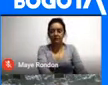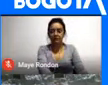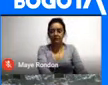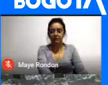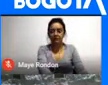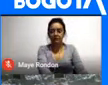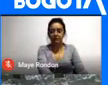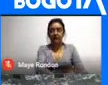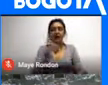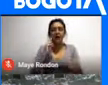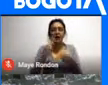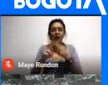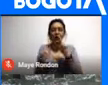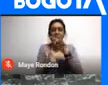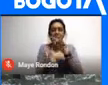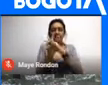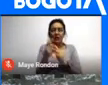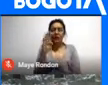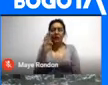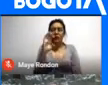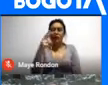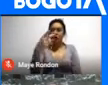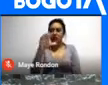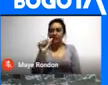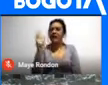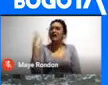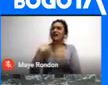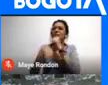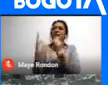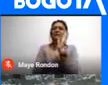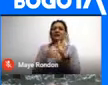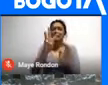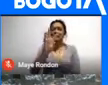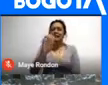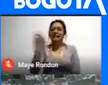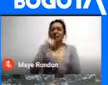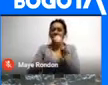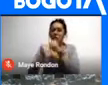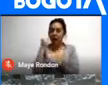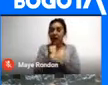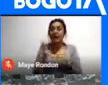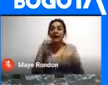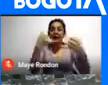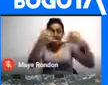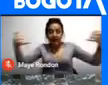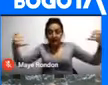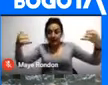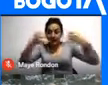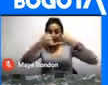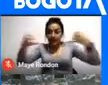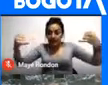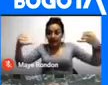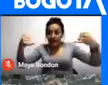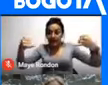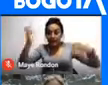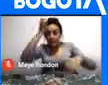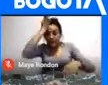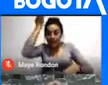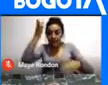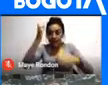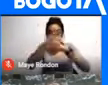estadía De Bochica Hace 17.500 años Esta línea Que ustedes ven Aquí En la mitad De la piedra